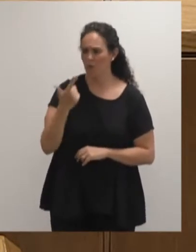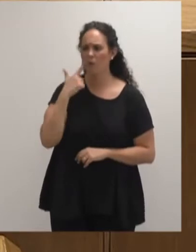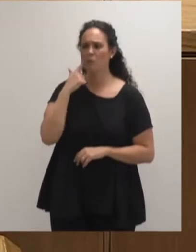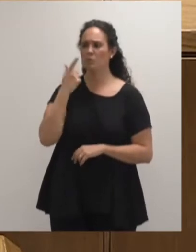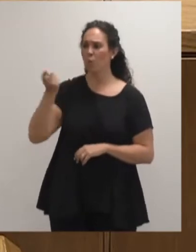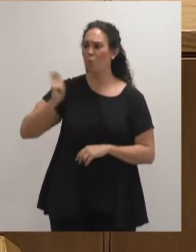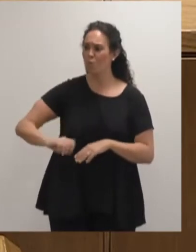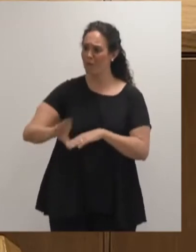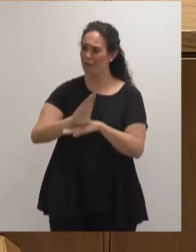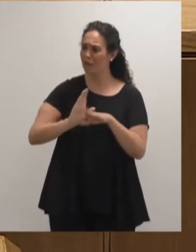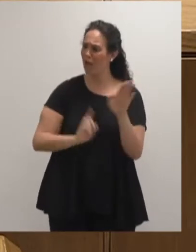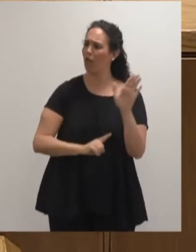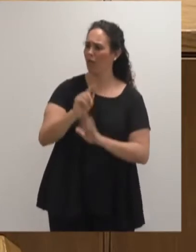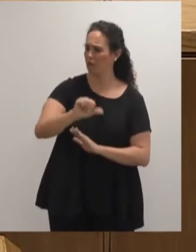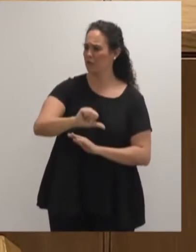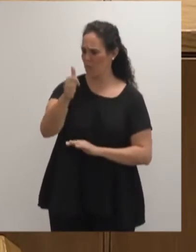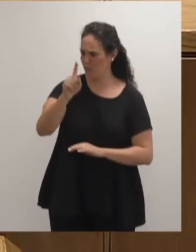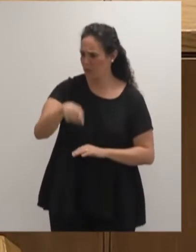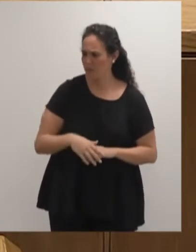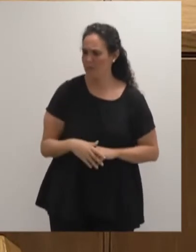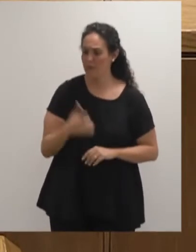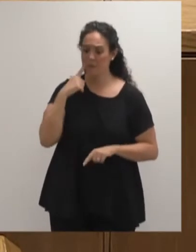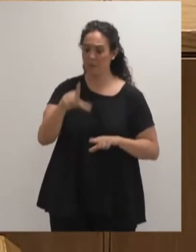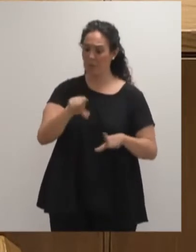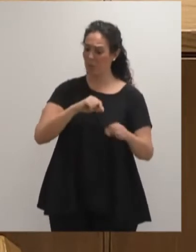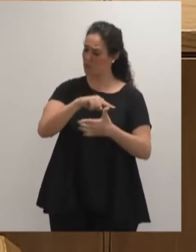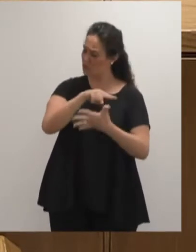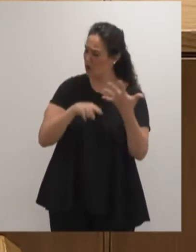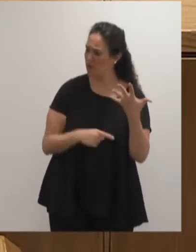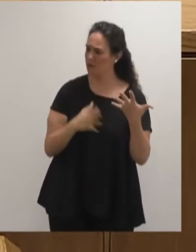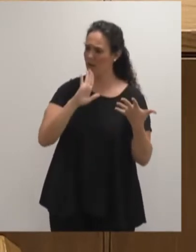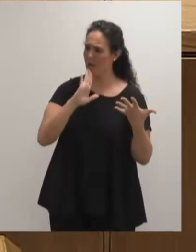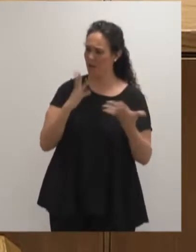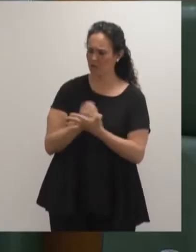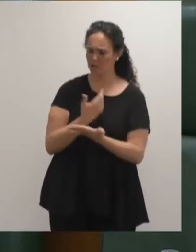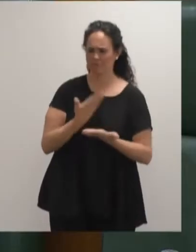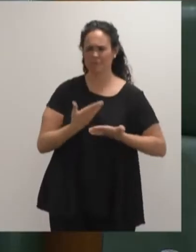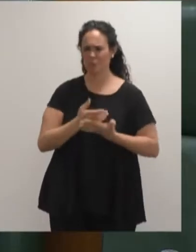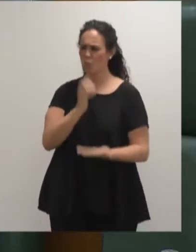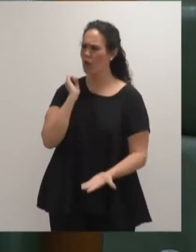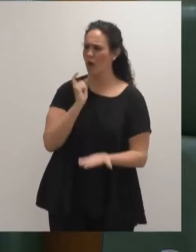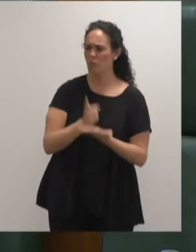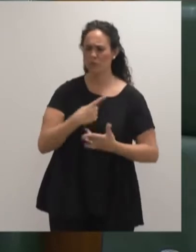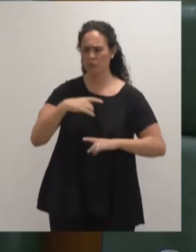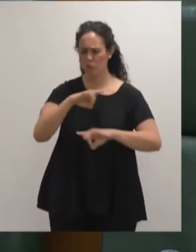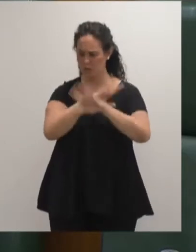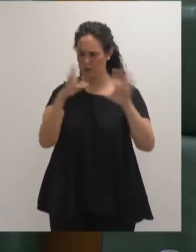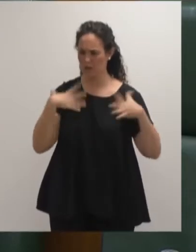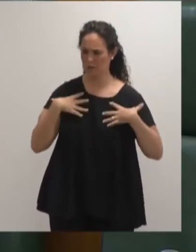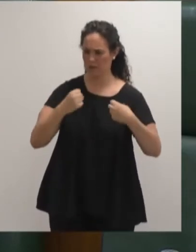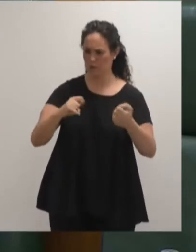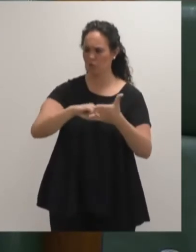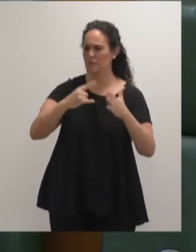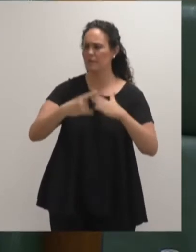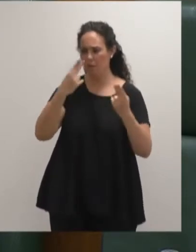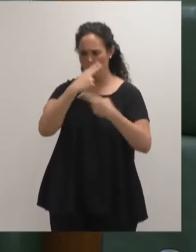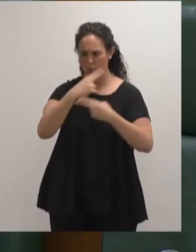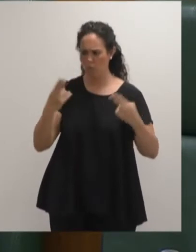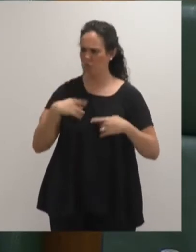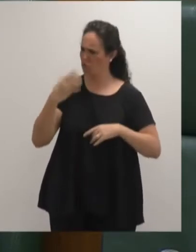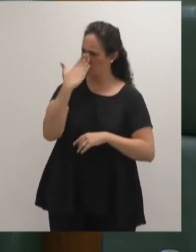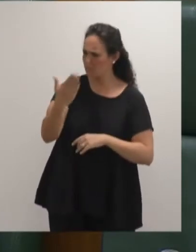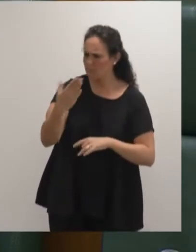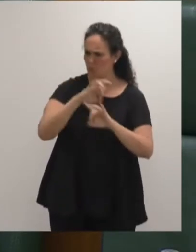profesional y estas decisiones ponen de manifiesto la clara apuesta por el sistema público de salud. Voy a ser claro,